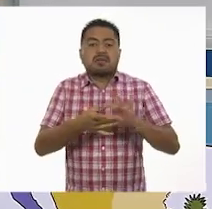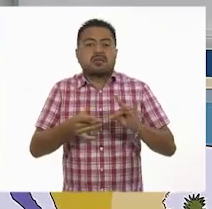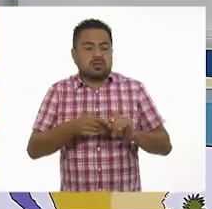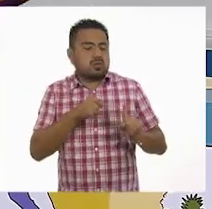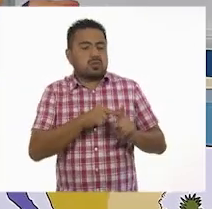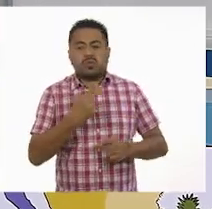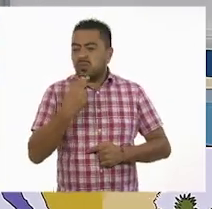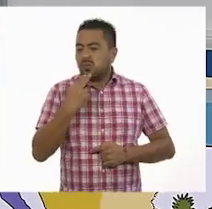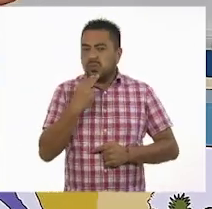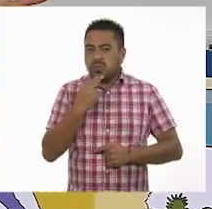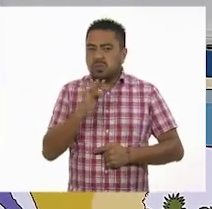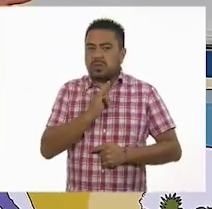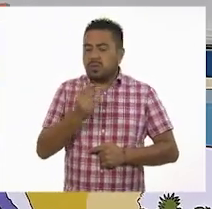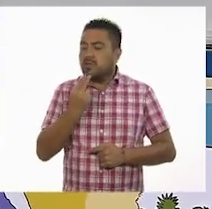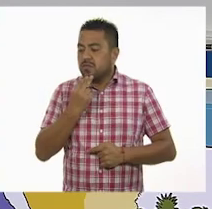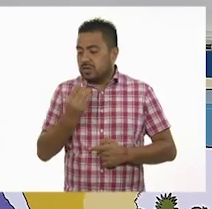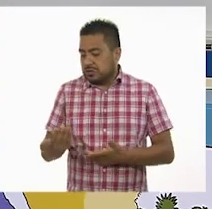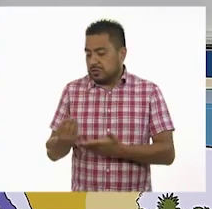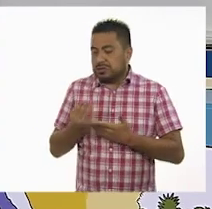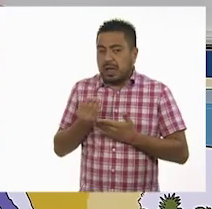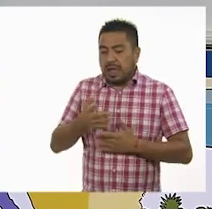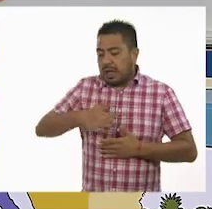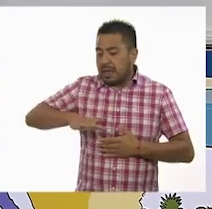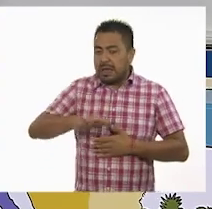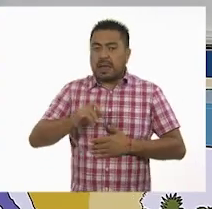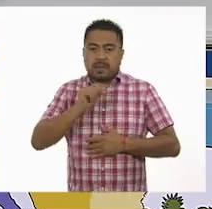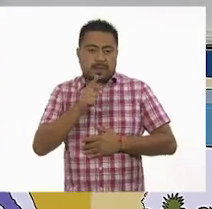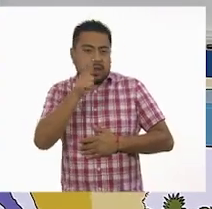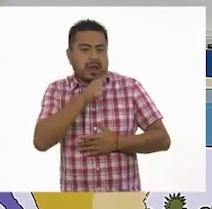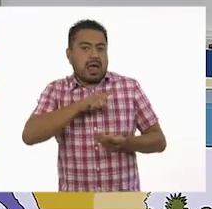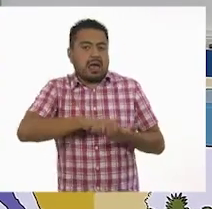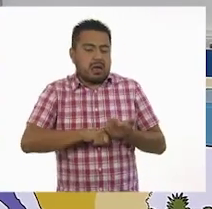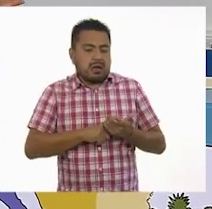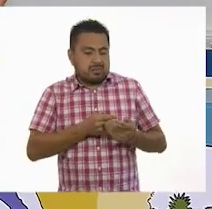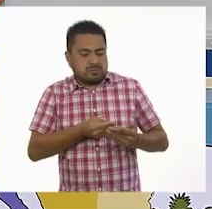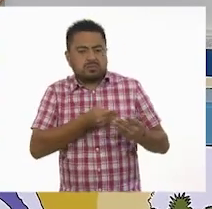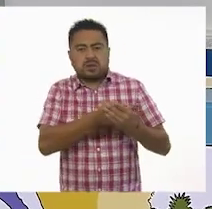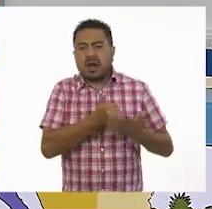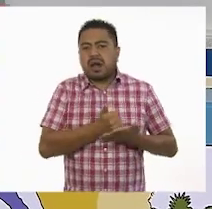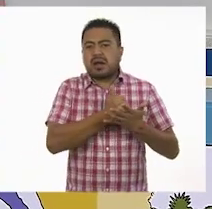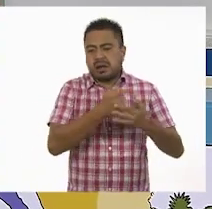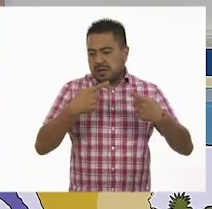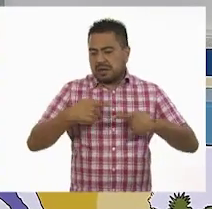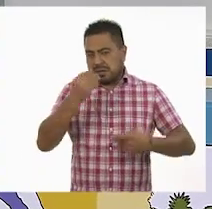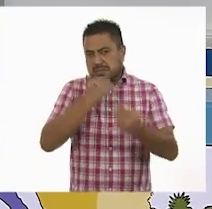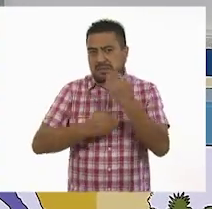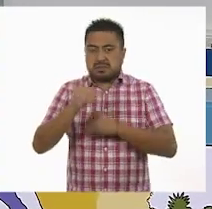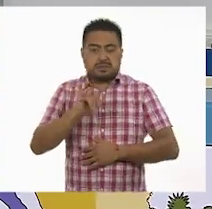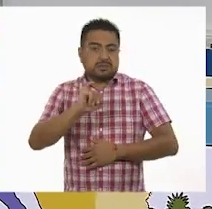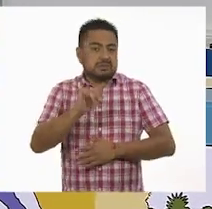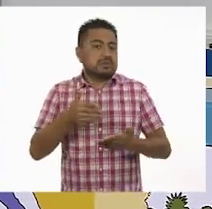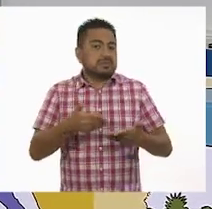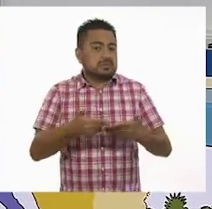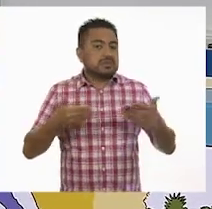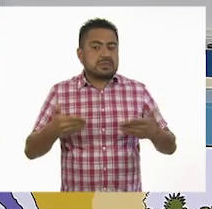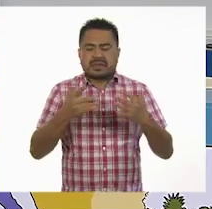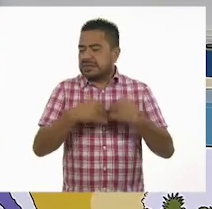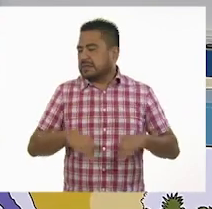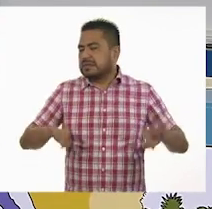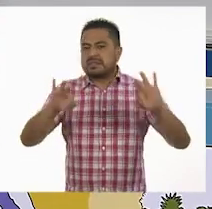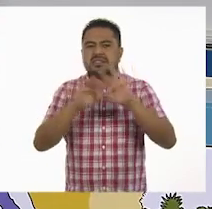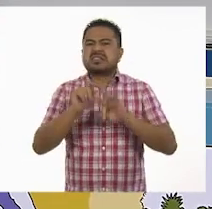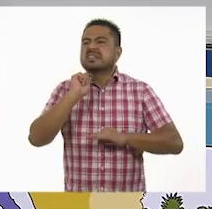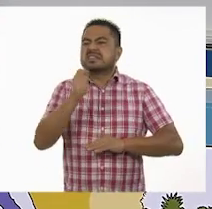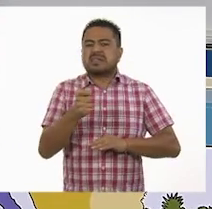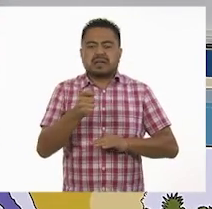utilería nos funciona, nos sirve, también es parte del lenguaje y nos dedica del vestuario, ¿sí? Entonces lo importante